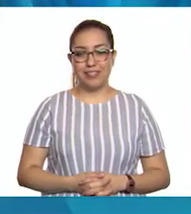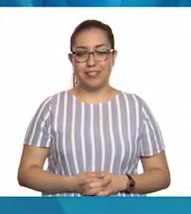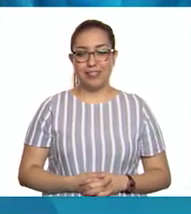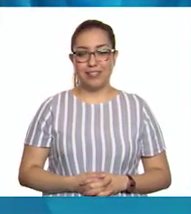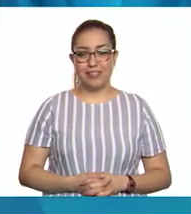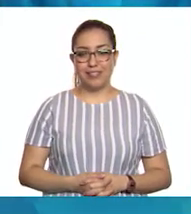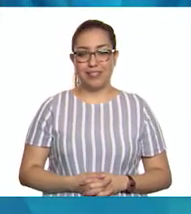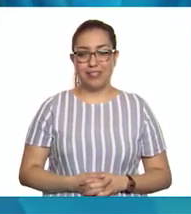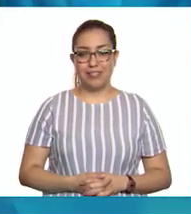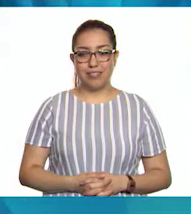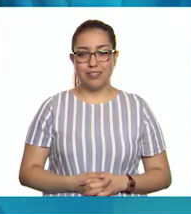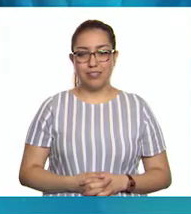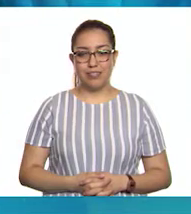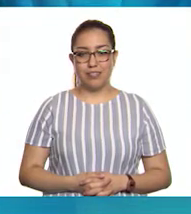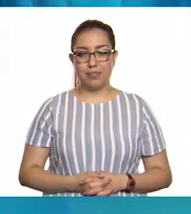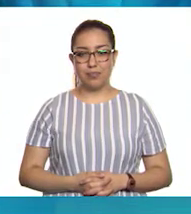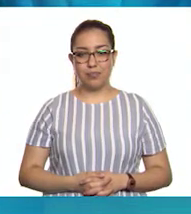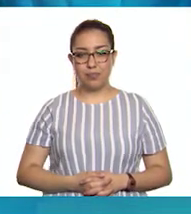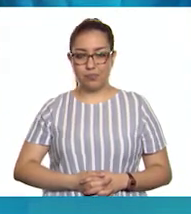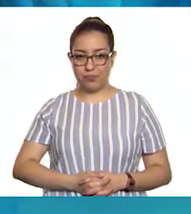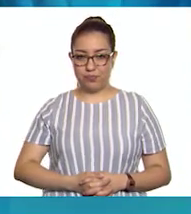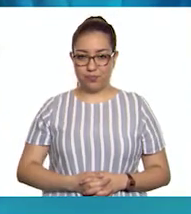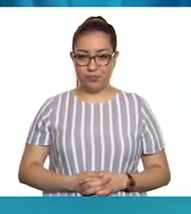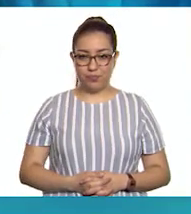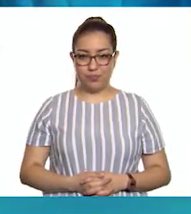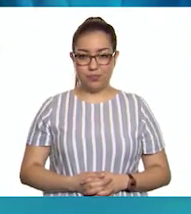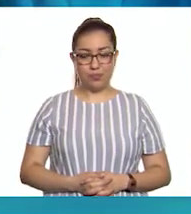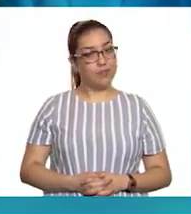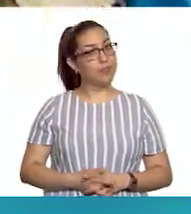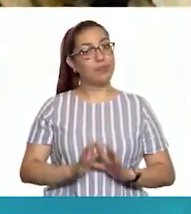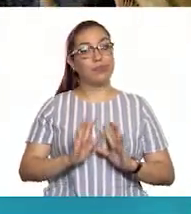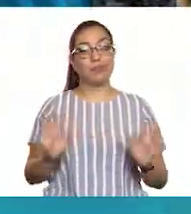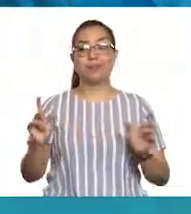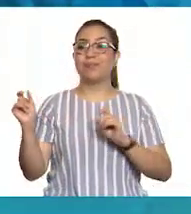Ahora veamos la última.